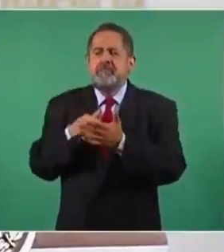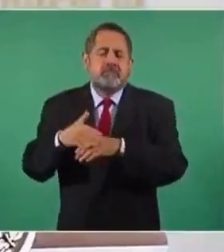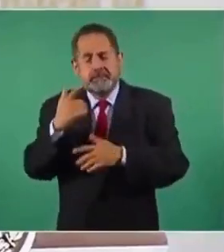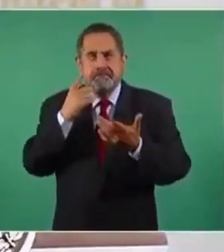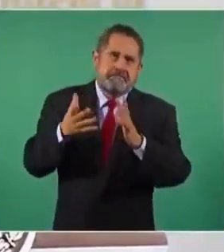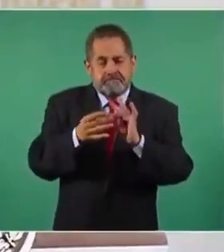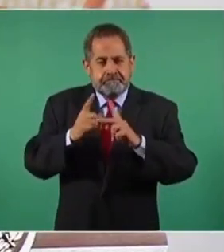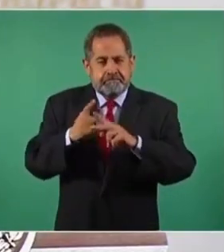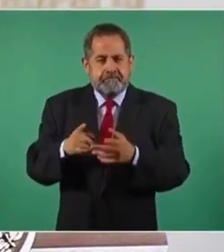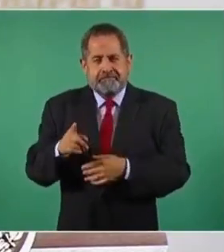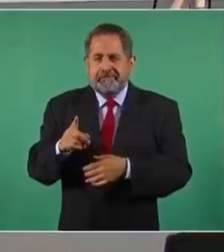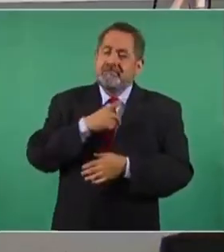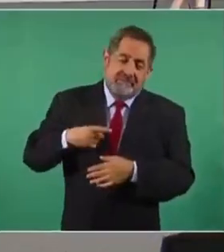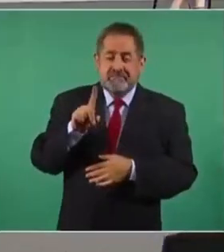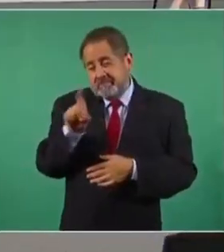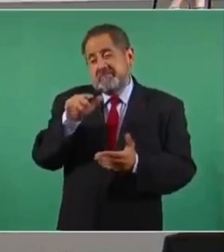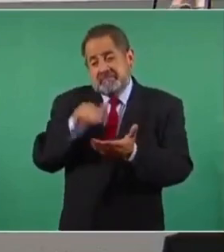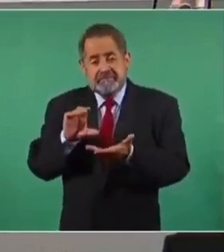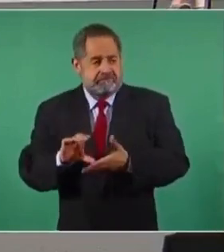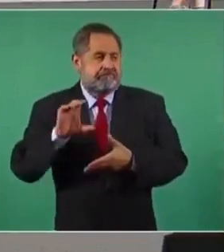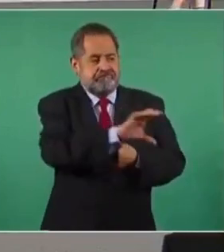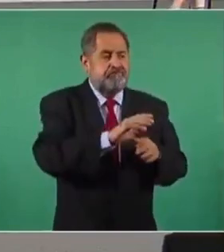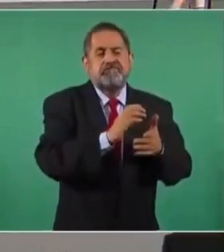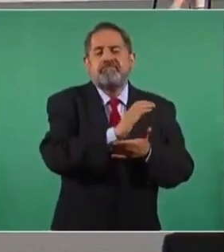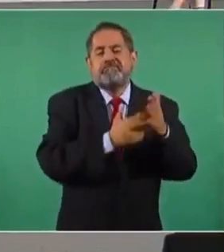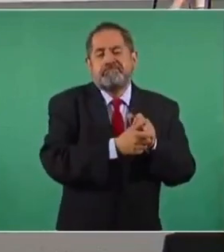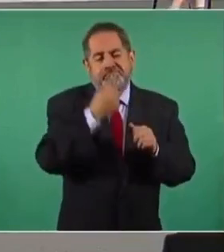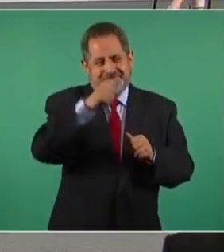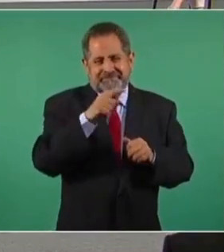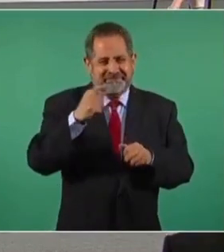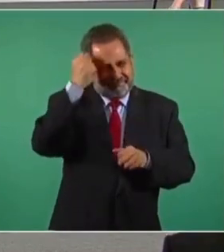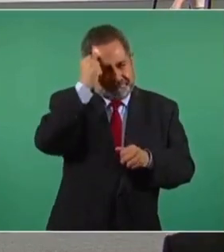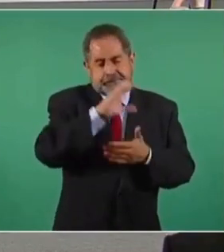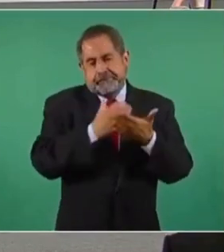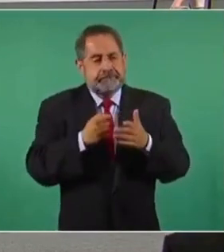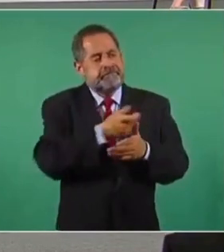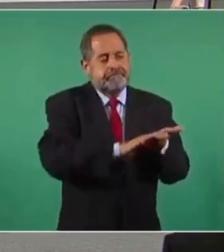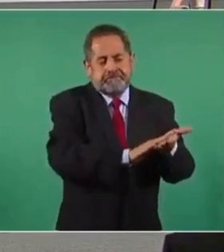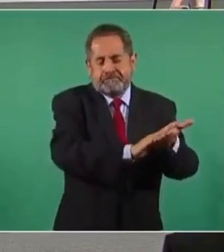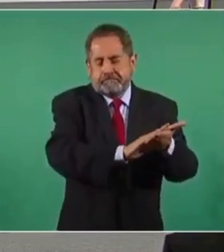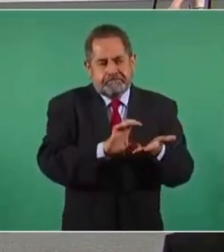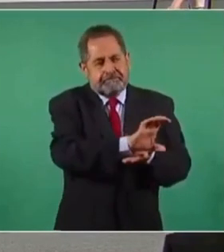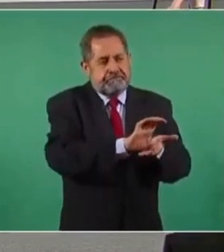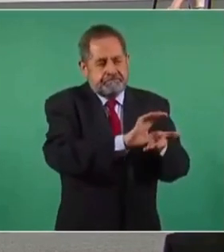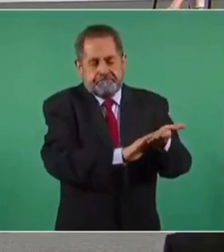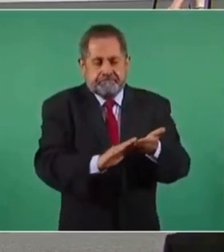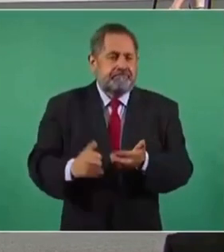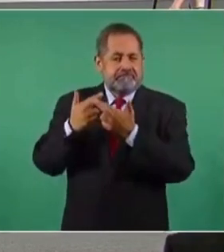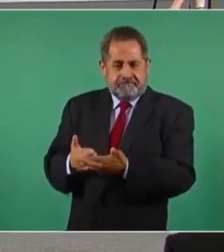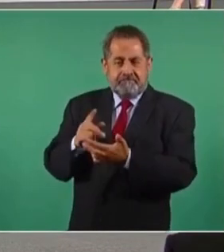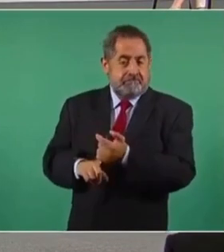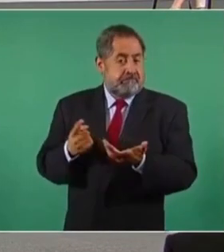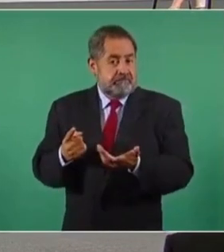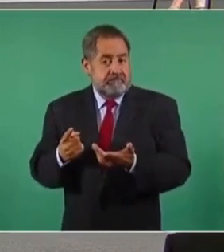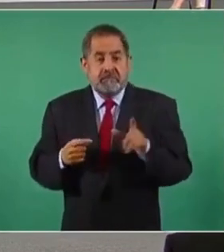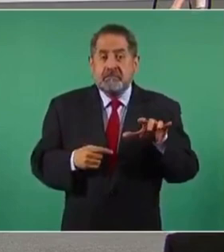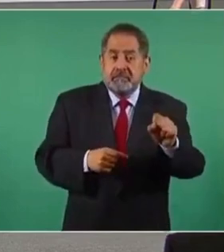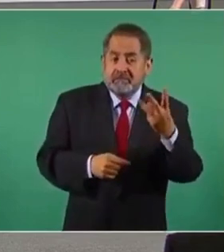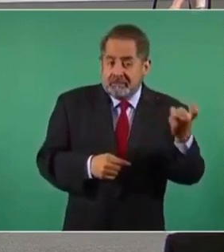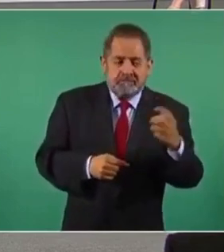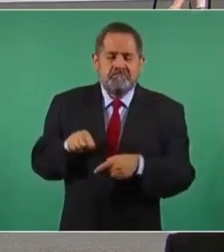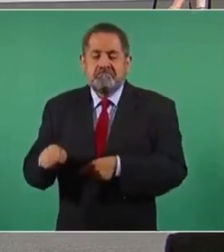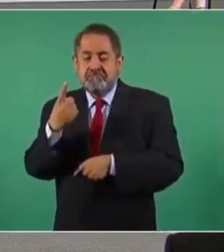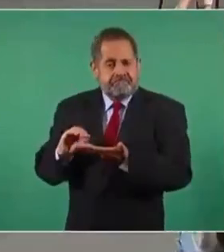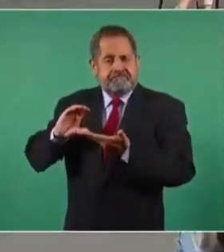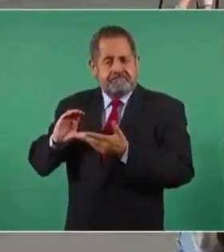Porque estoy agregando los 100 mil que costó el cancelar los contratos. Más 75, 175. Para 300 que tenían estimado, nos ahorramos